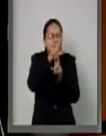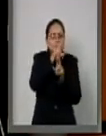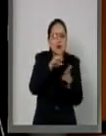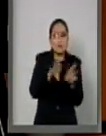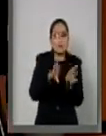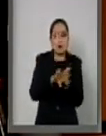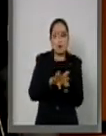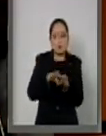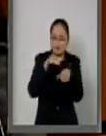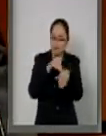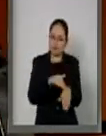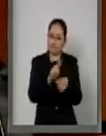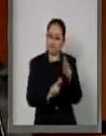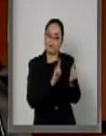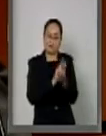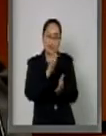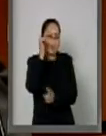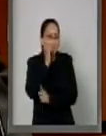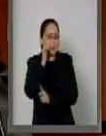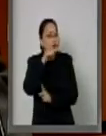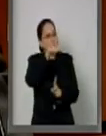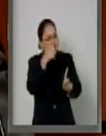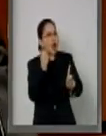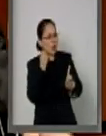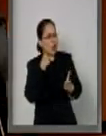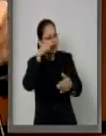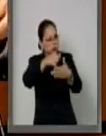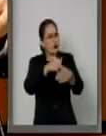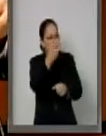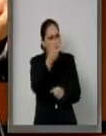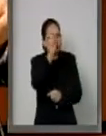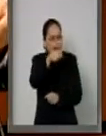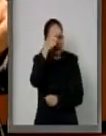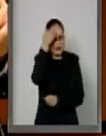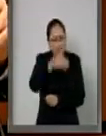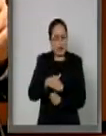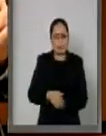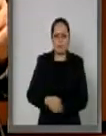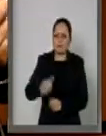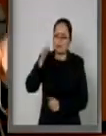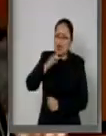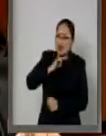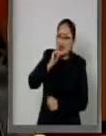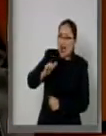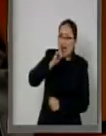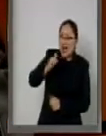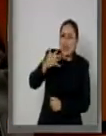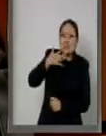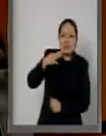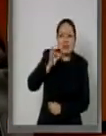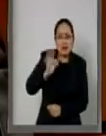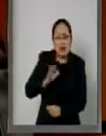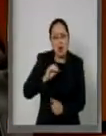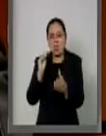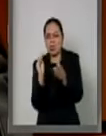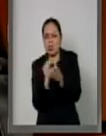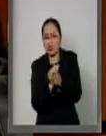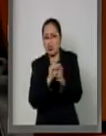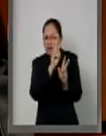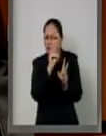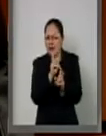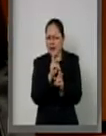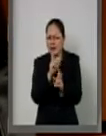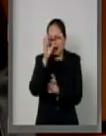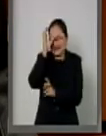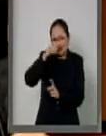Usted es abogado, sin distingo de siglas, sin medrar en la tragedia y sin